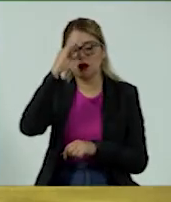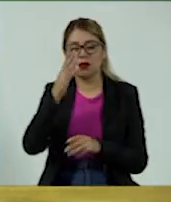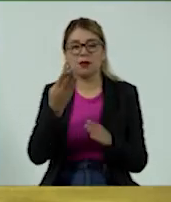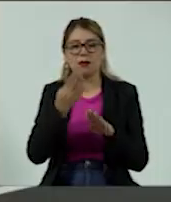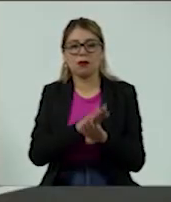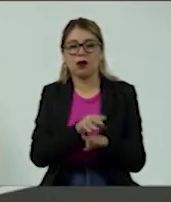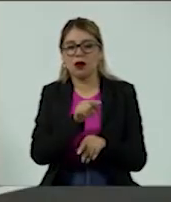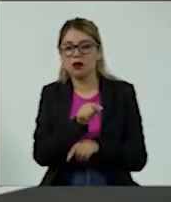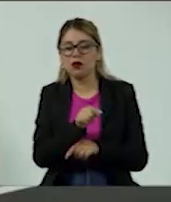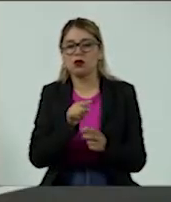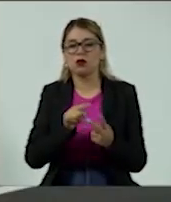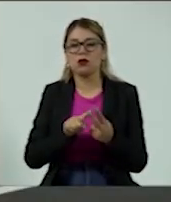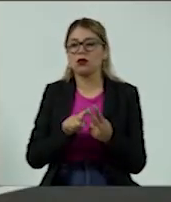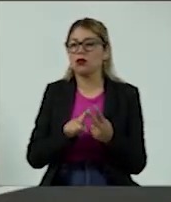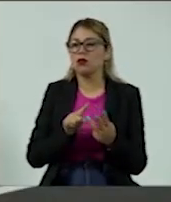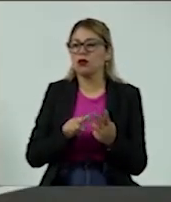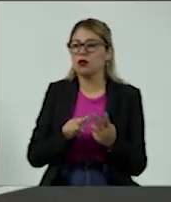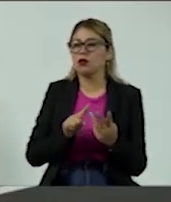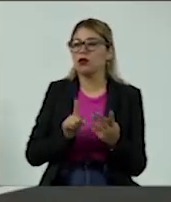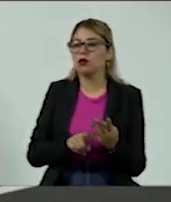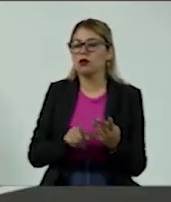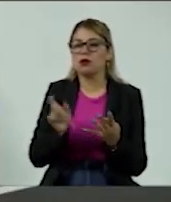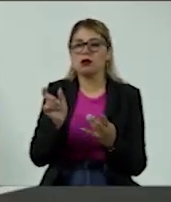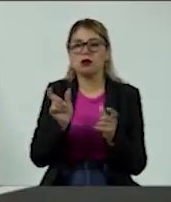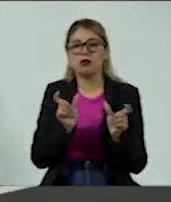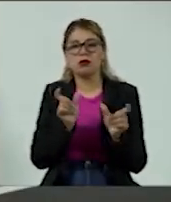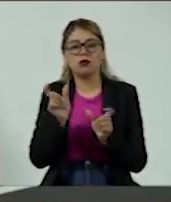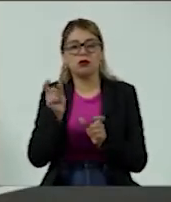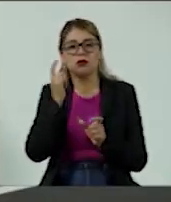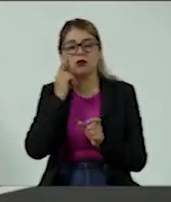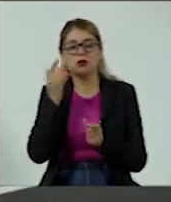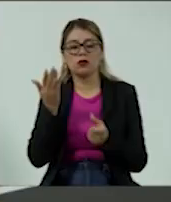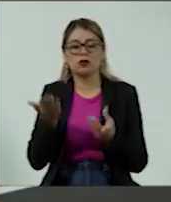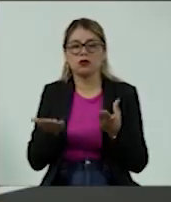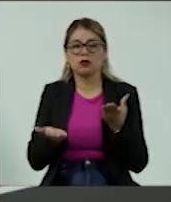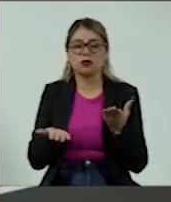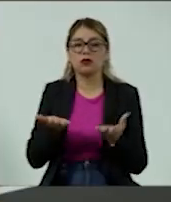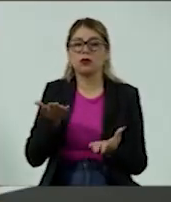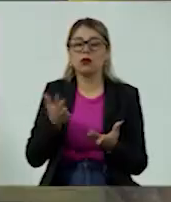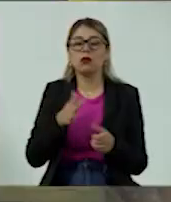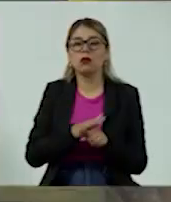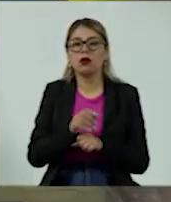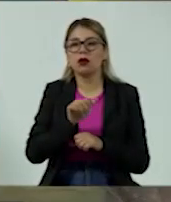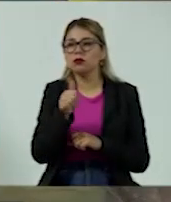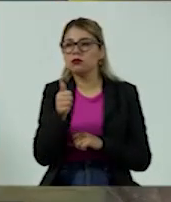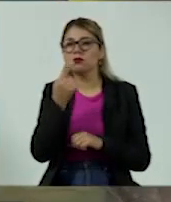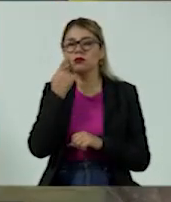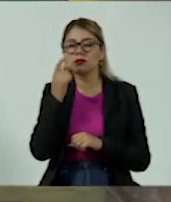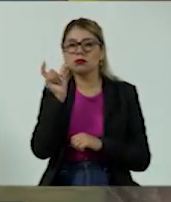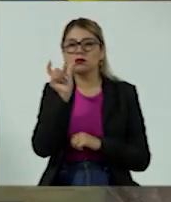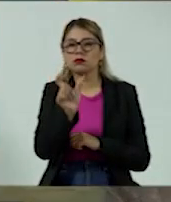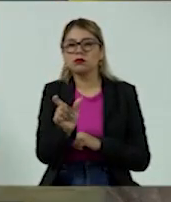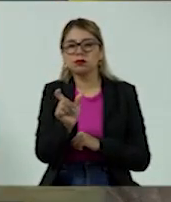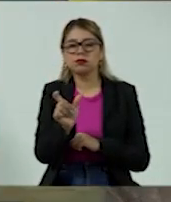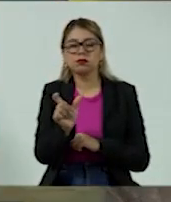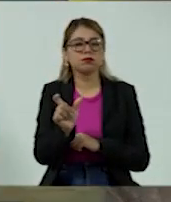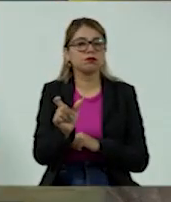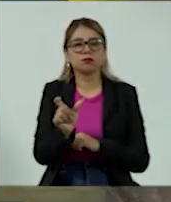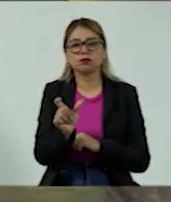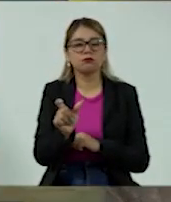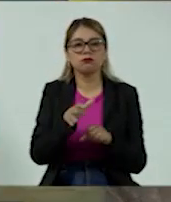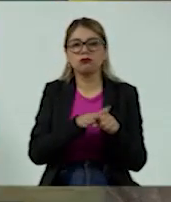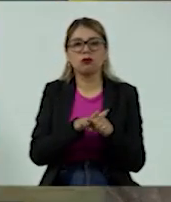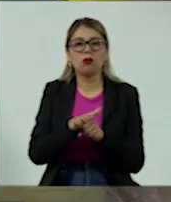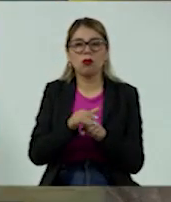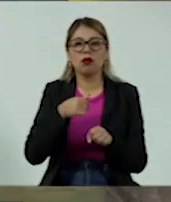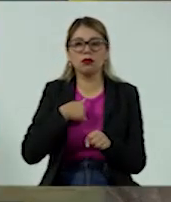contra el banco dos, más contra la tarjeta de comida, más contra la departamental, más contra la que está de las fintech, pues cuál es la